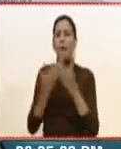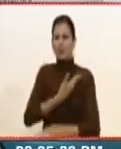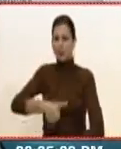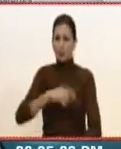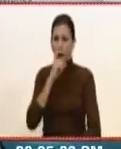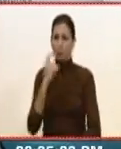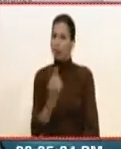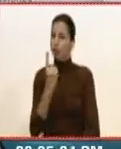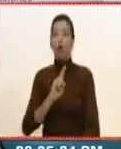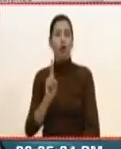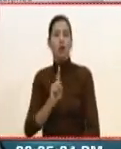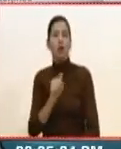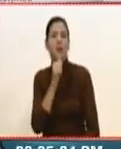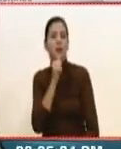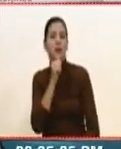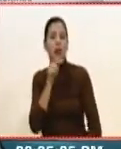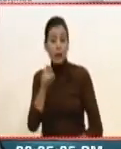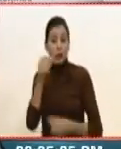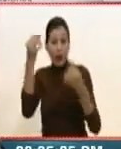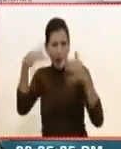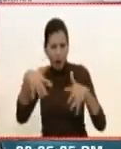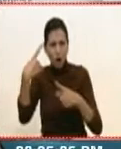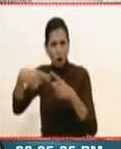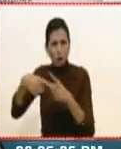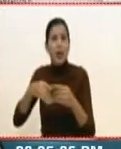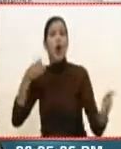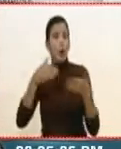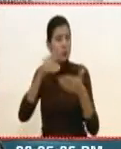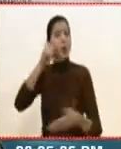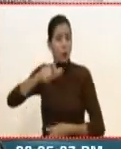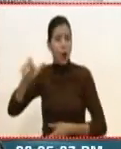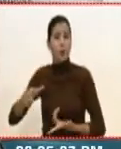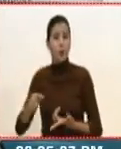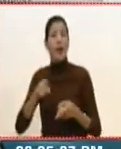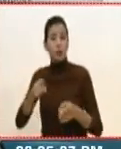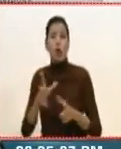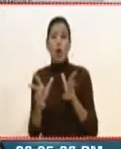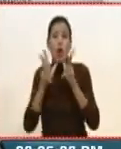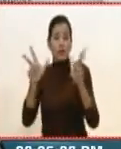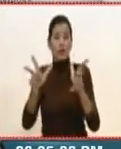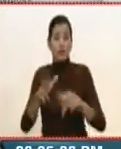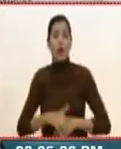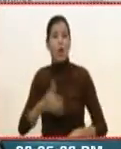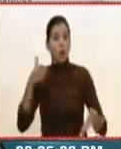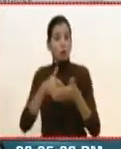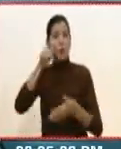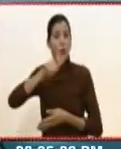Maduro. Esta es una estrategia que es contra el pueblo de Venezuela. Son actos criminales contra nuestro pueblo. Gracias. Gracias. Gracias. Gracias.